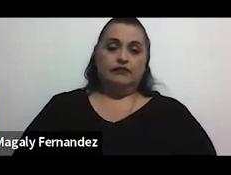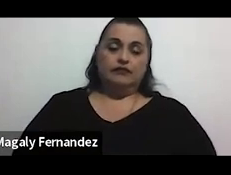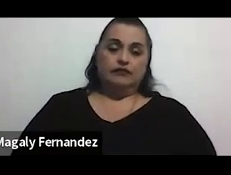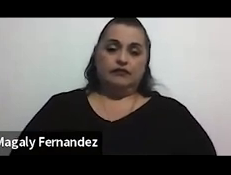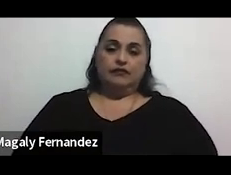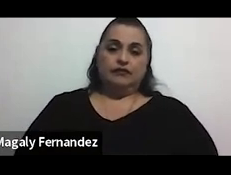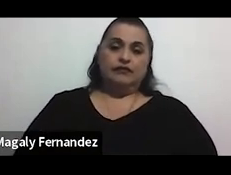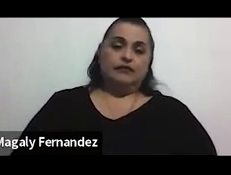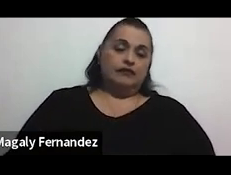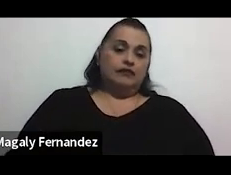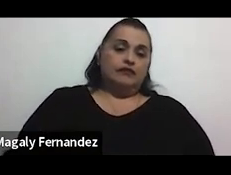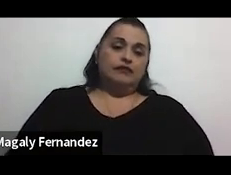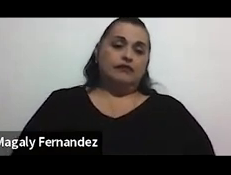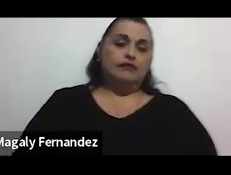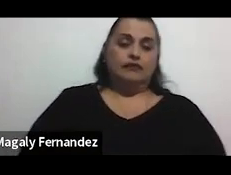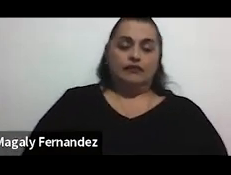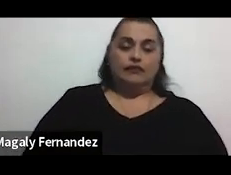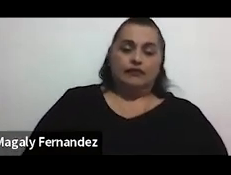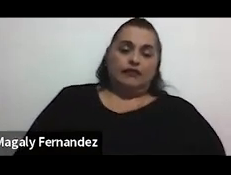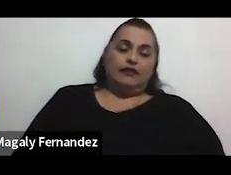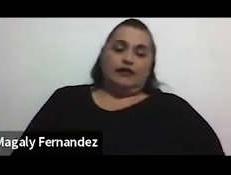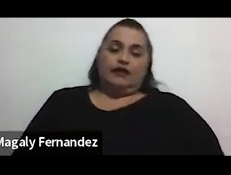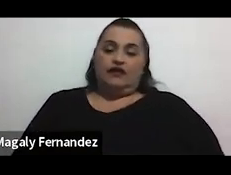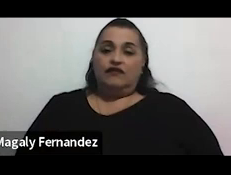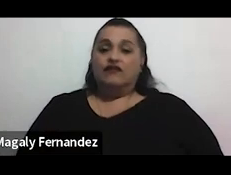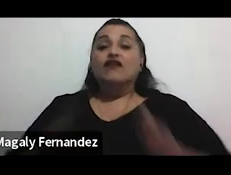esas dos preguntitas.